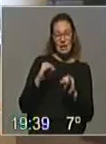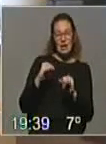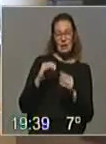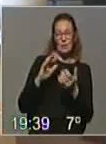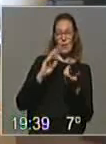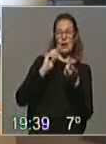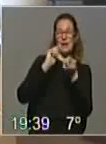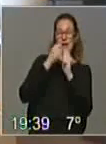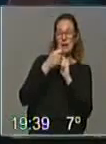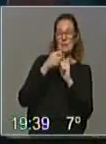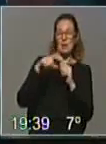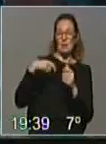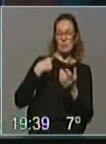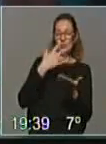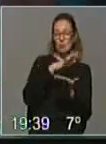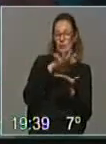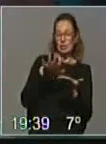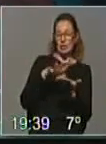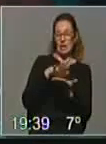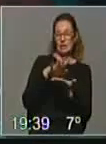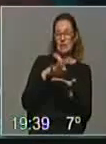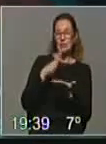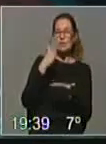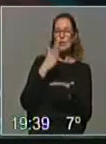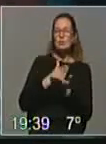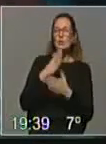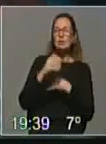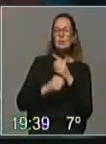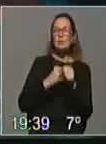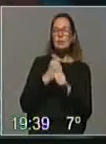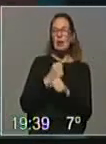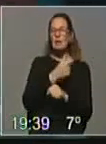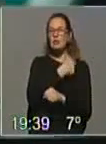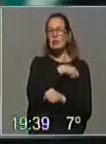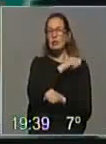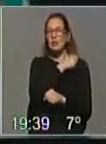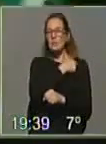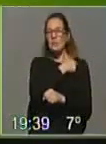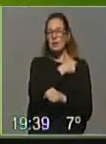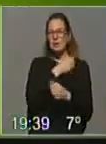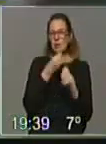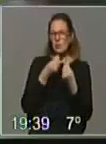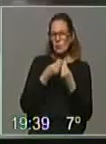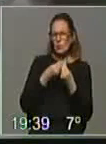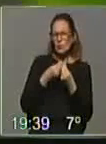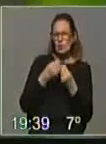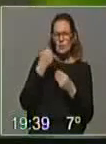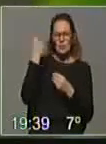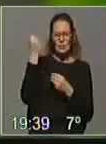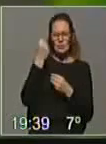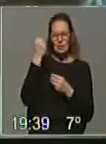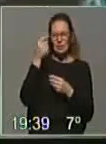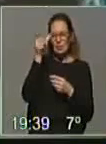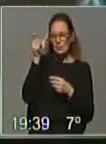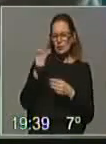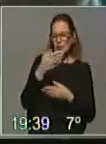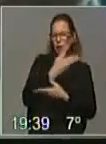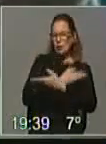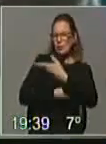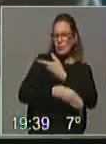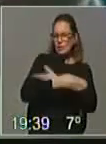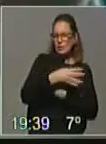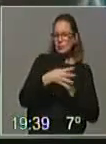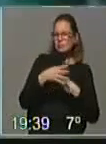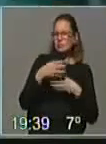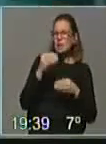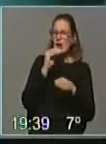transformador para la sociedad. En los últimos años, en España se produjo un impulso muy importante de los colectivos de personas con discapacidad en